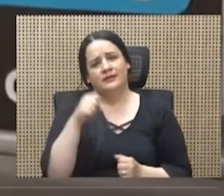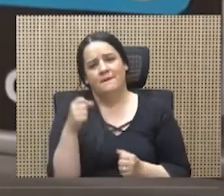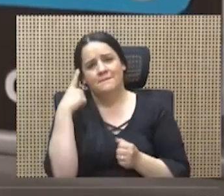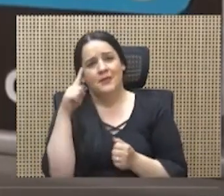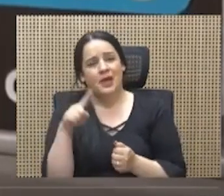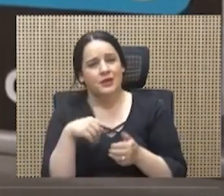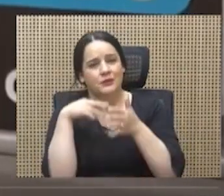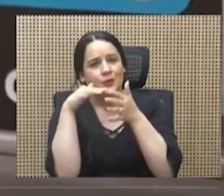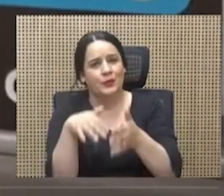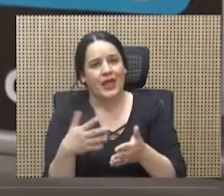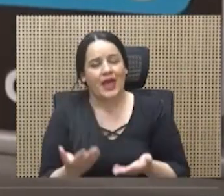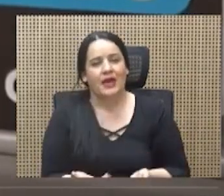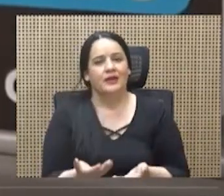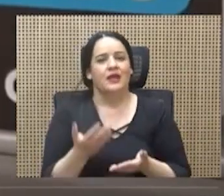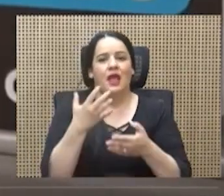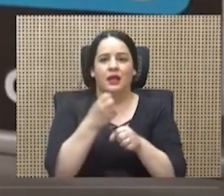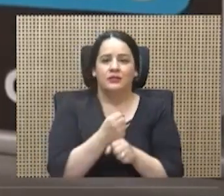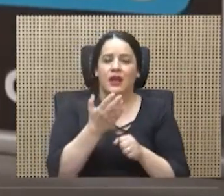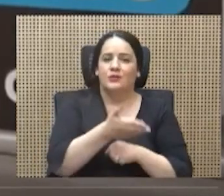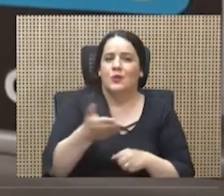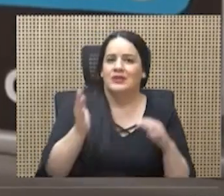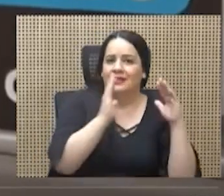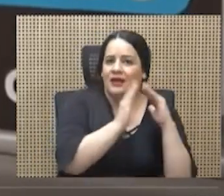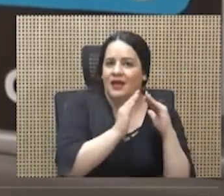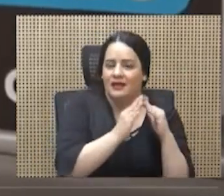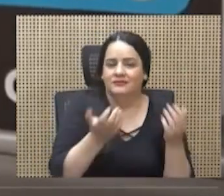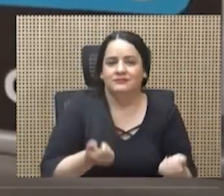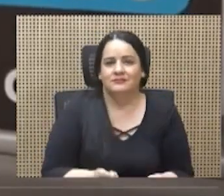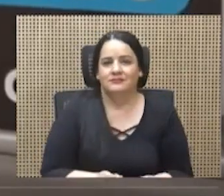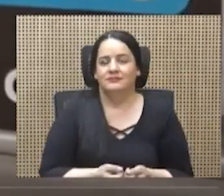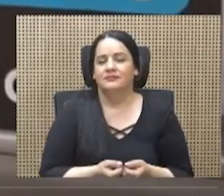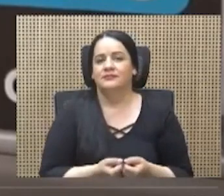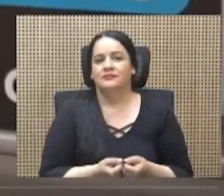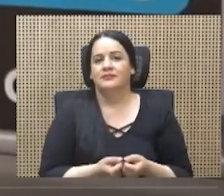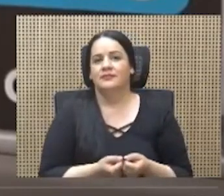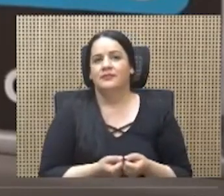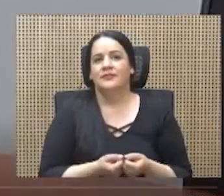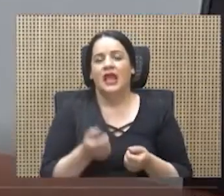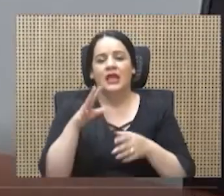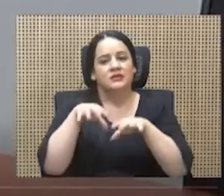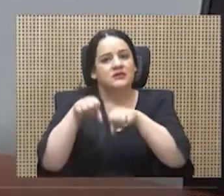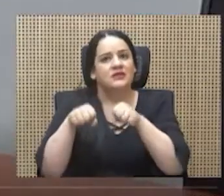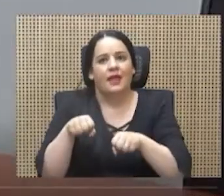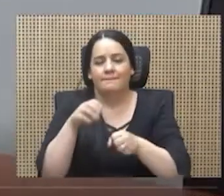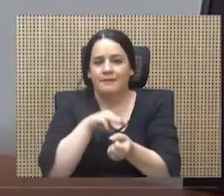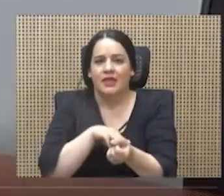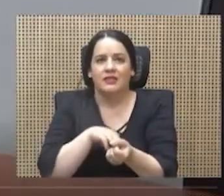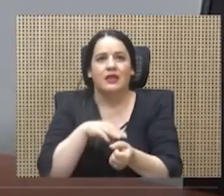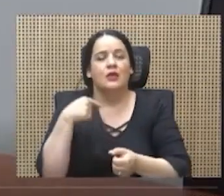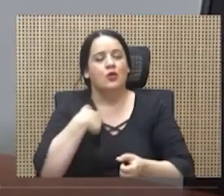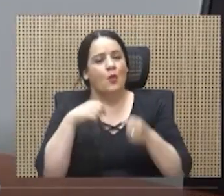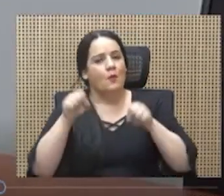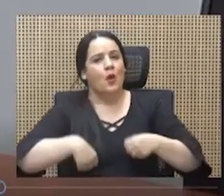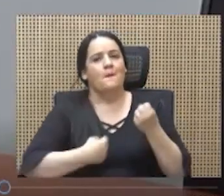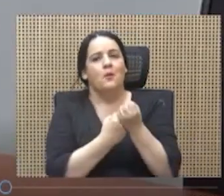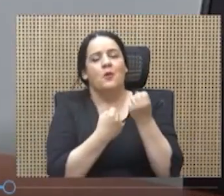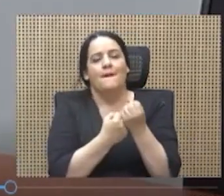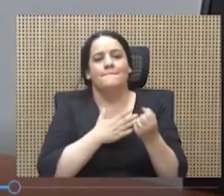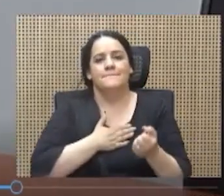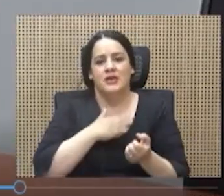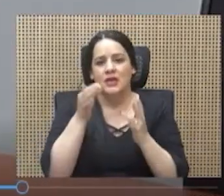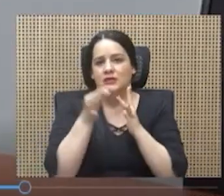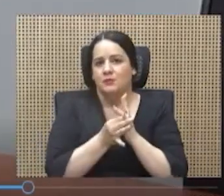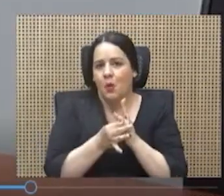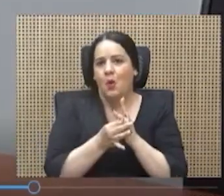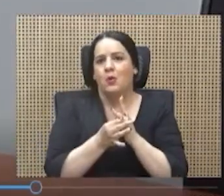los que hacer de la casa, citas médicas. Puedo apoyar a mi esposa, a mis hijos, con